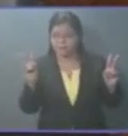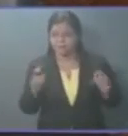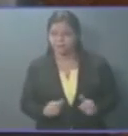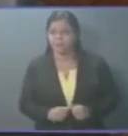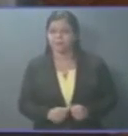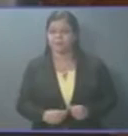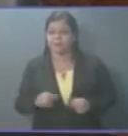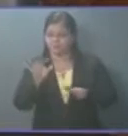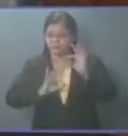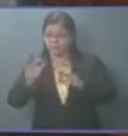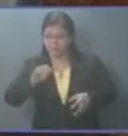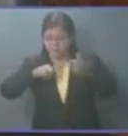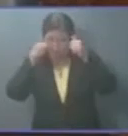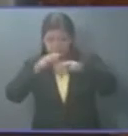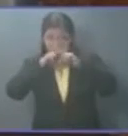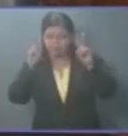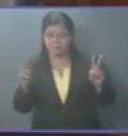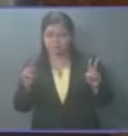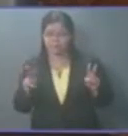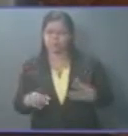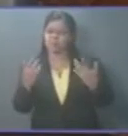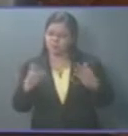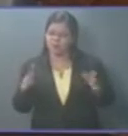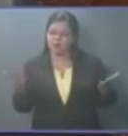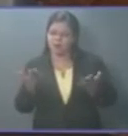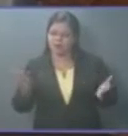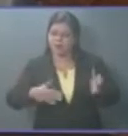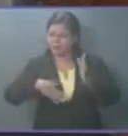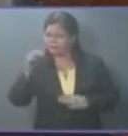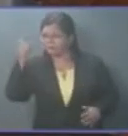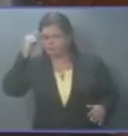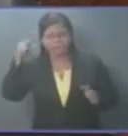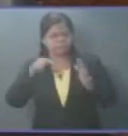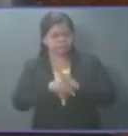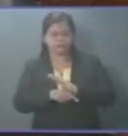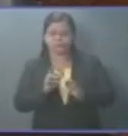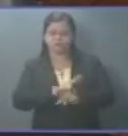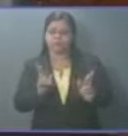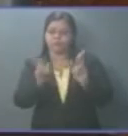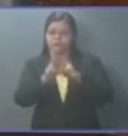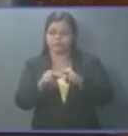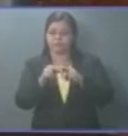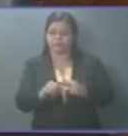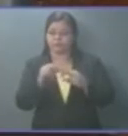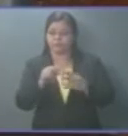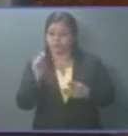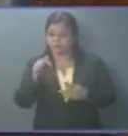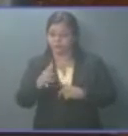aquellos acuerdos de paz que han realizado la más profunda reforma al Estado